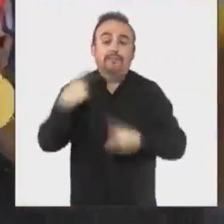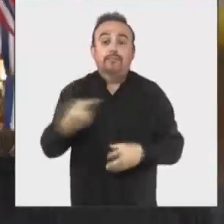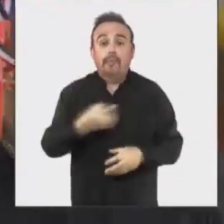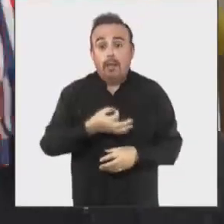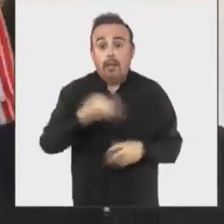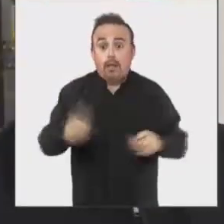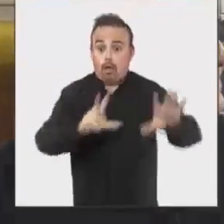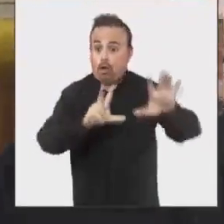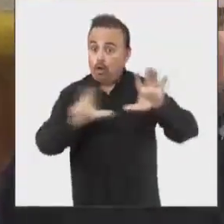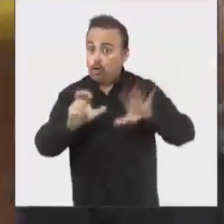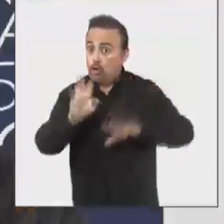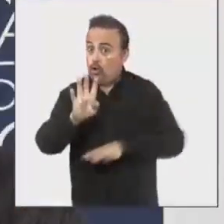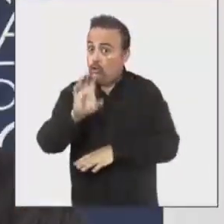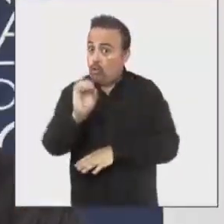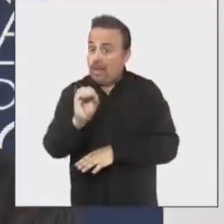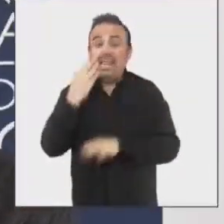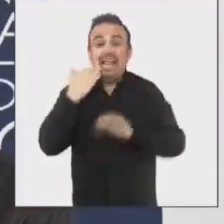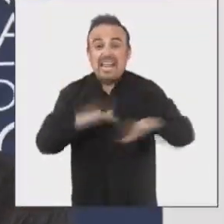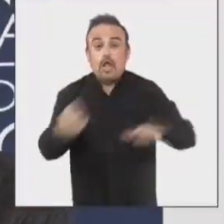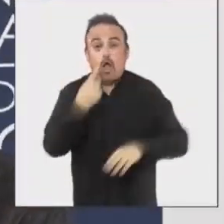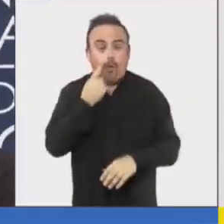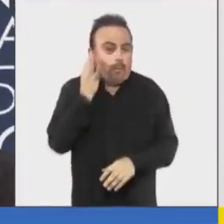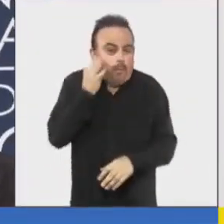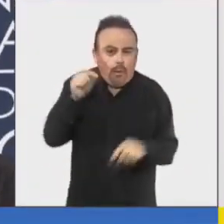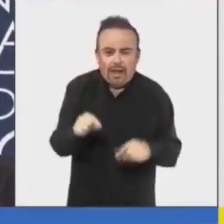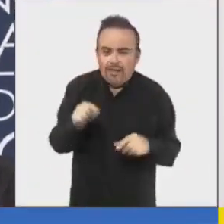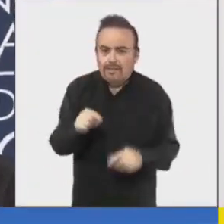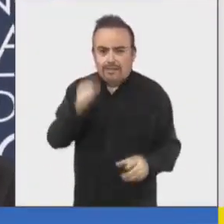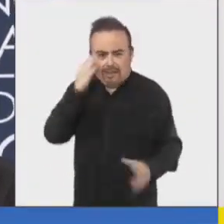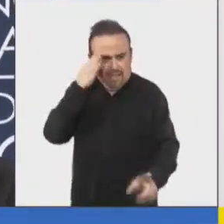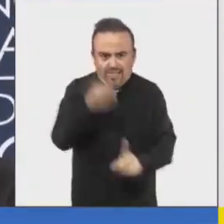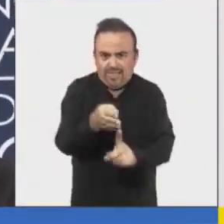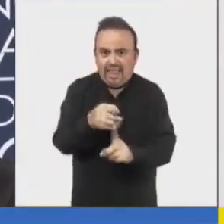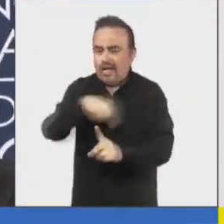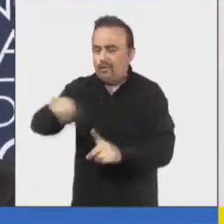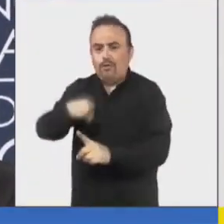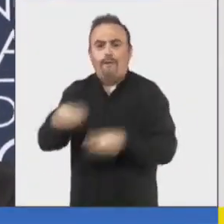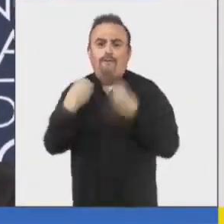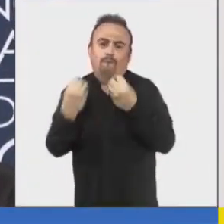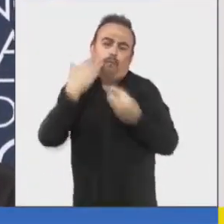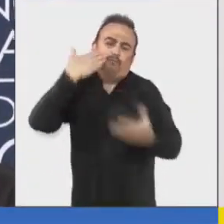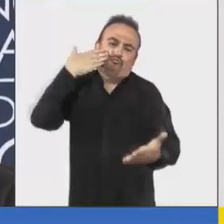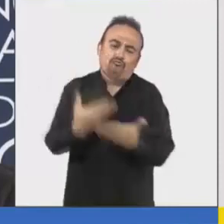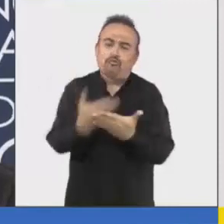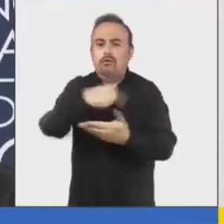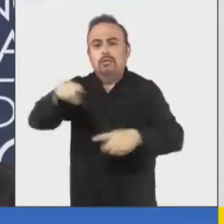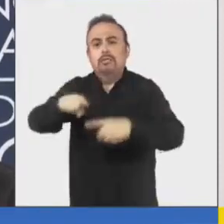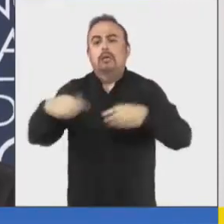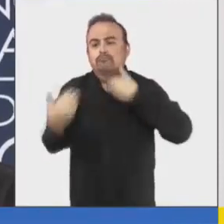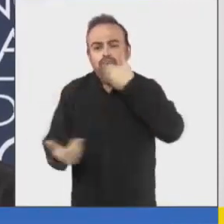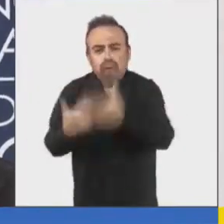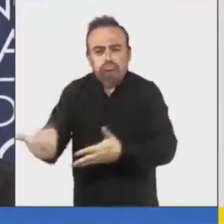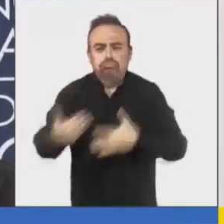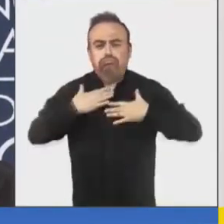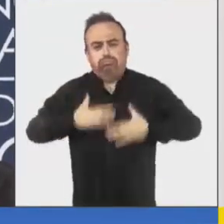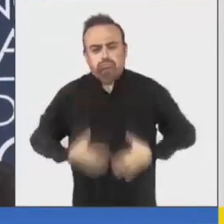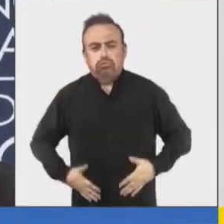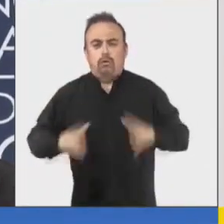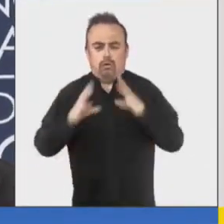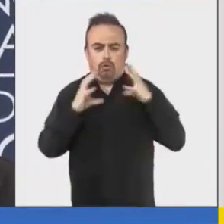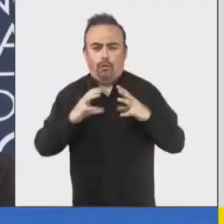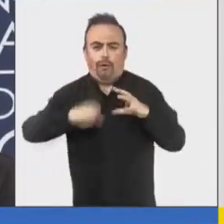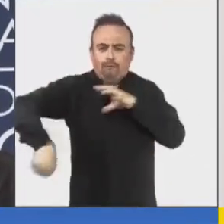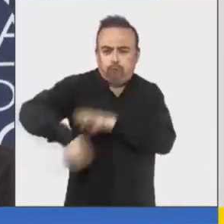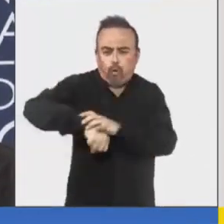hablando de 840 niños y niñas que han sido directamente beneficiados y esto permite además de entregarles su implementación, balones de